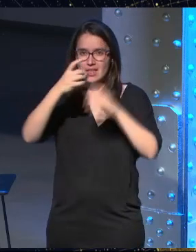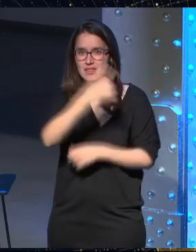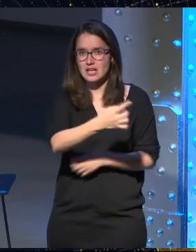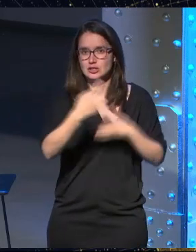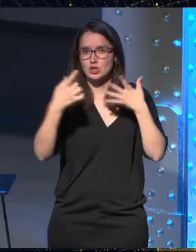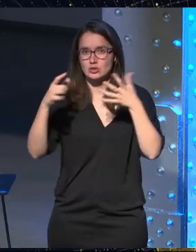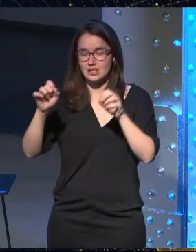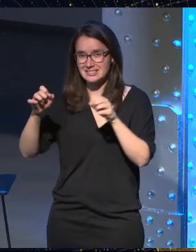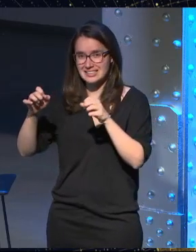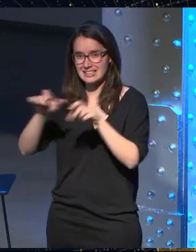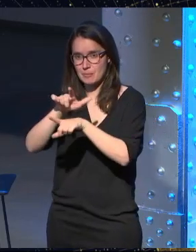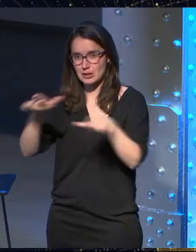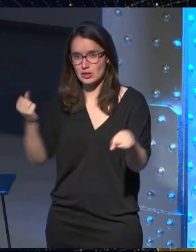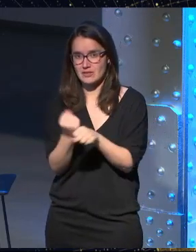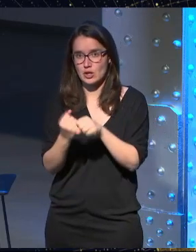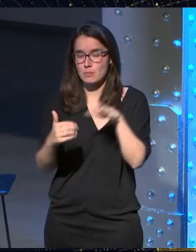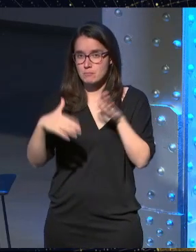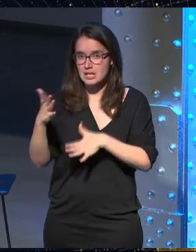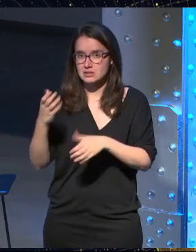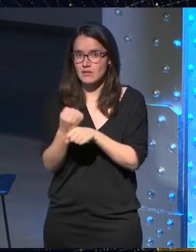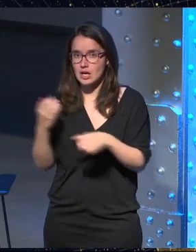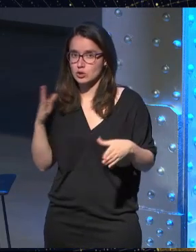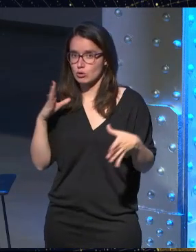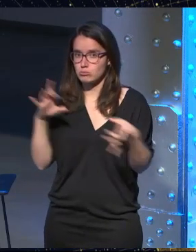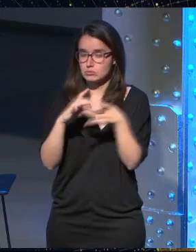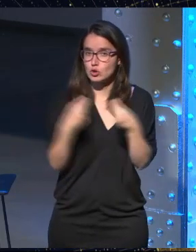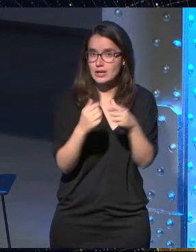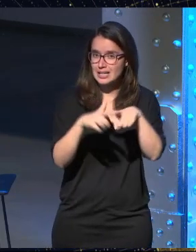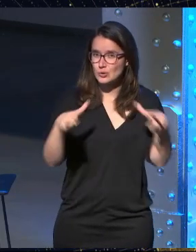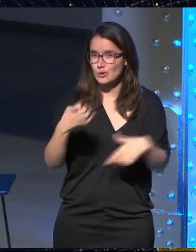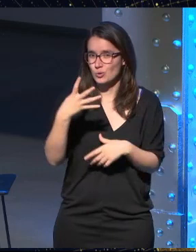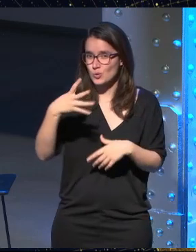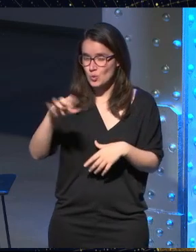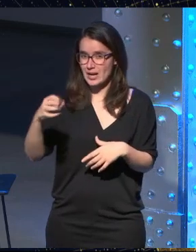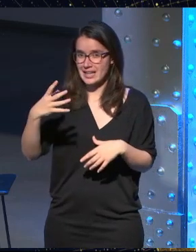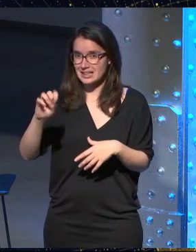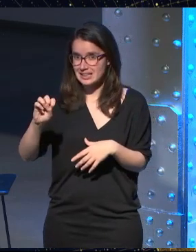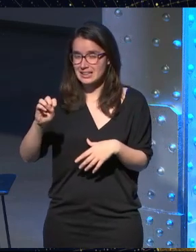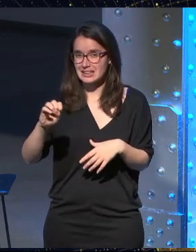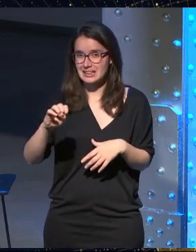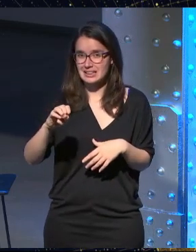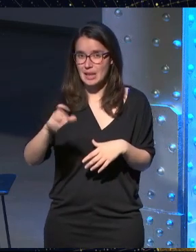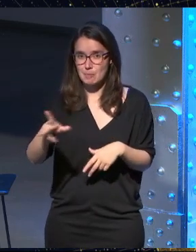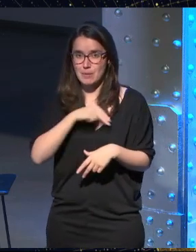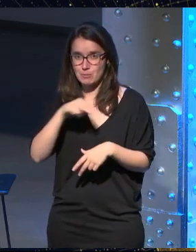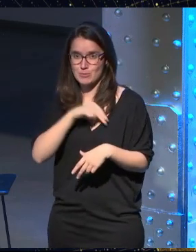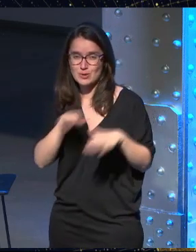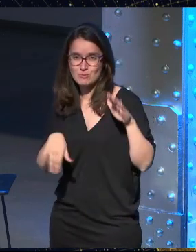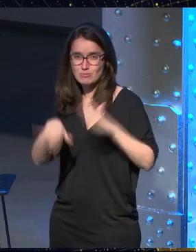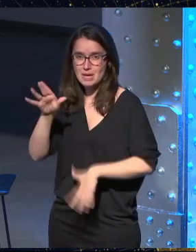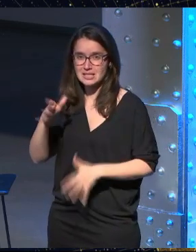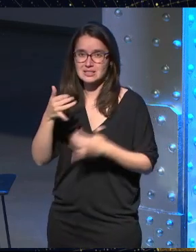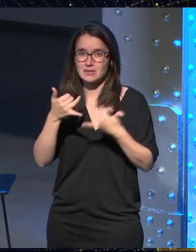160 empleados trabajando directamente para el estudio más de 40 galardones y nominaciones en